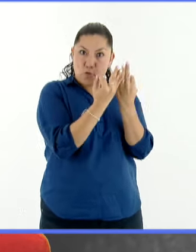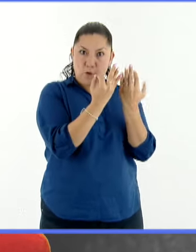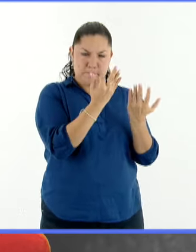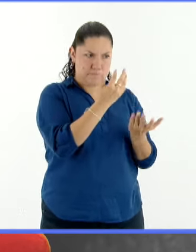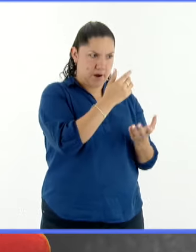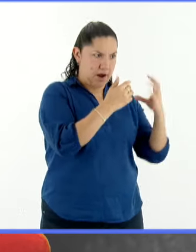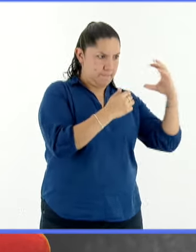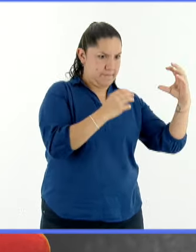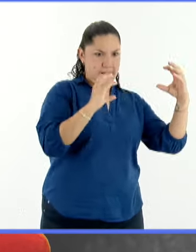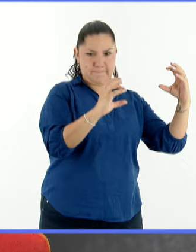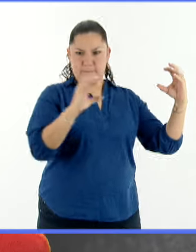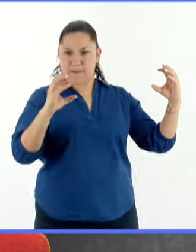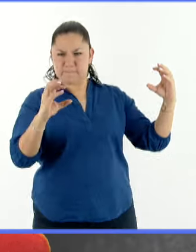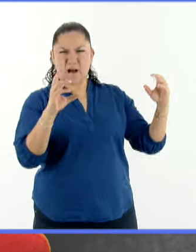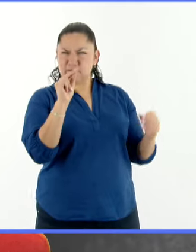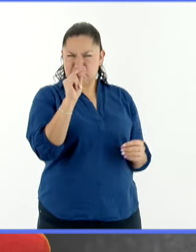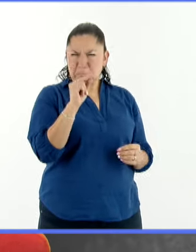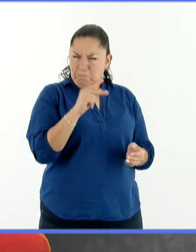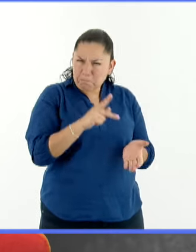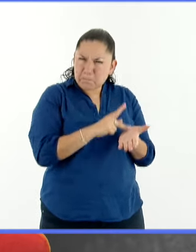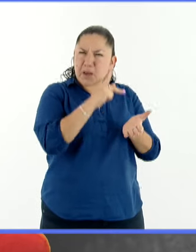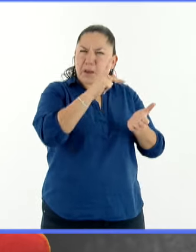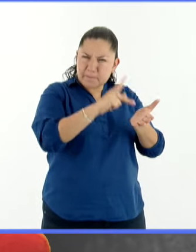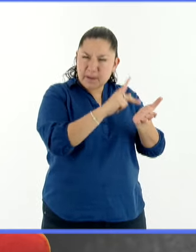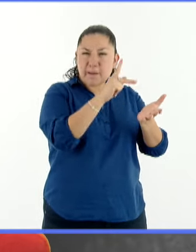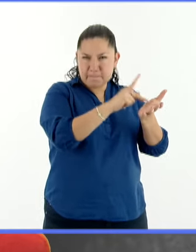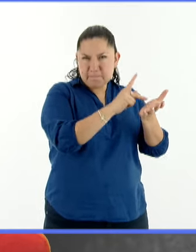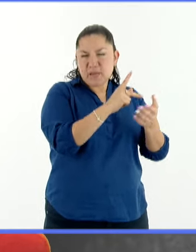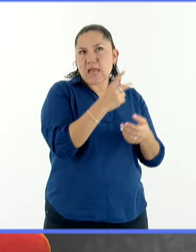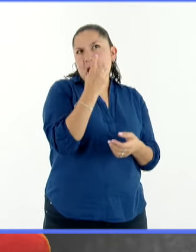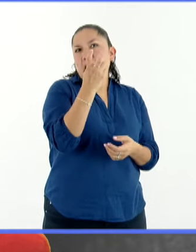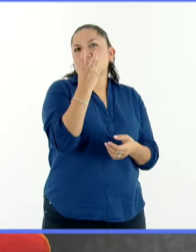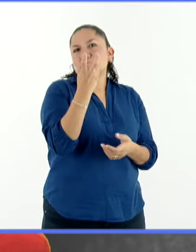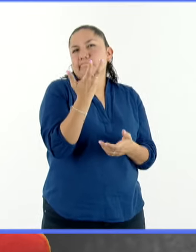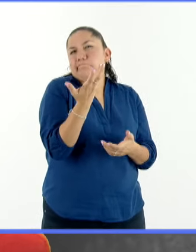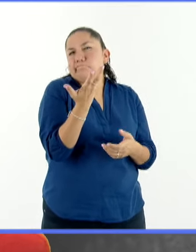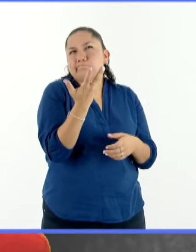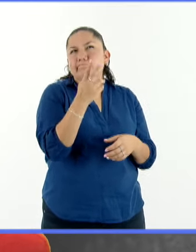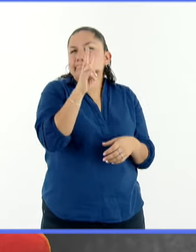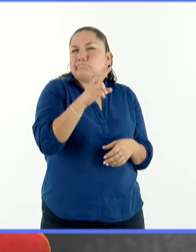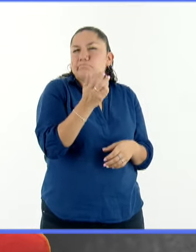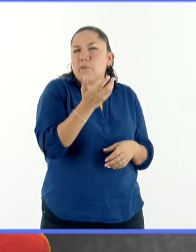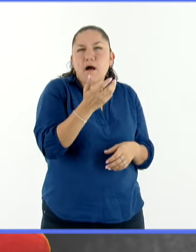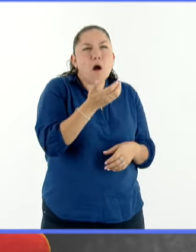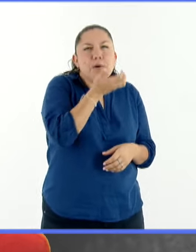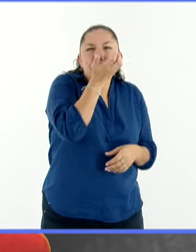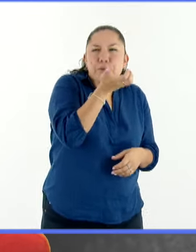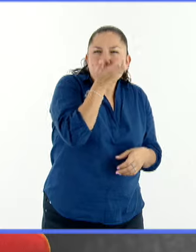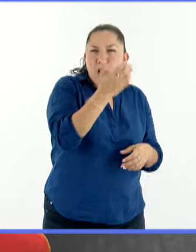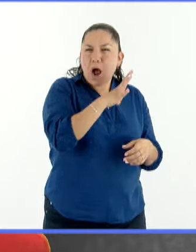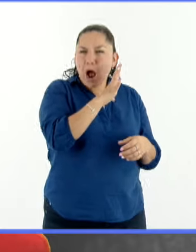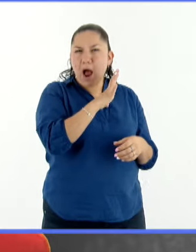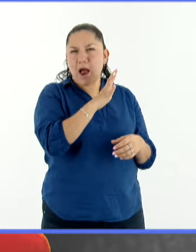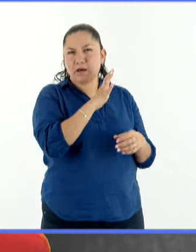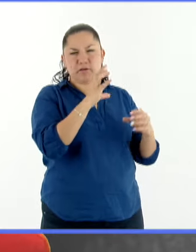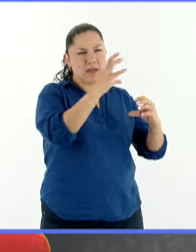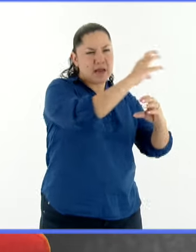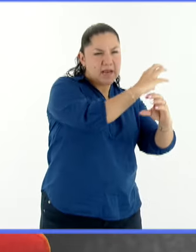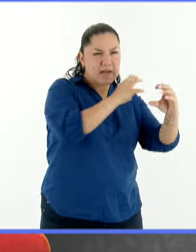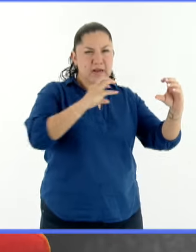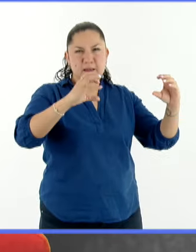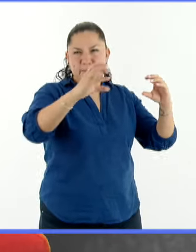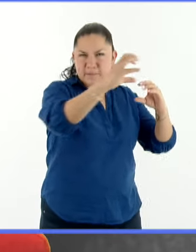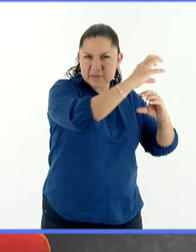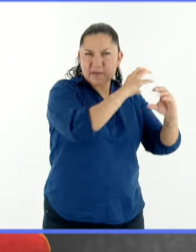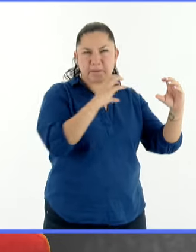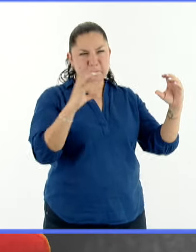comunes, lo cual nos sorprende porque finalmente la Luna está orbitando alrededor de la Tierra. Pero si empezamos a